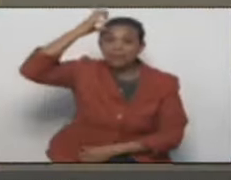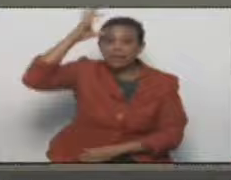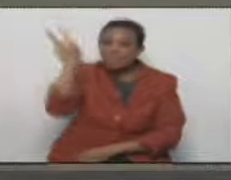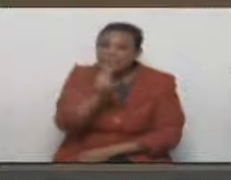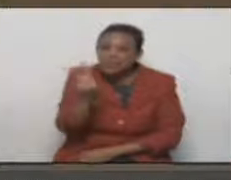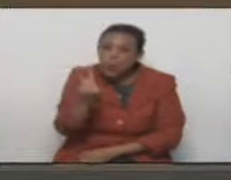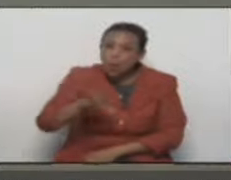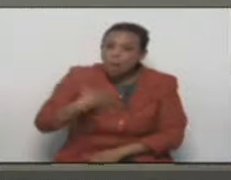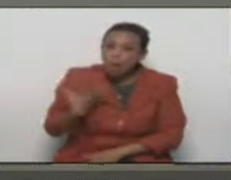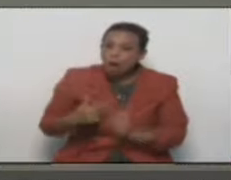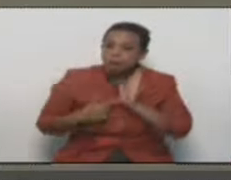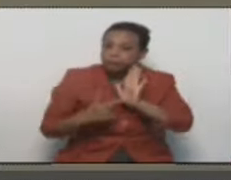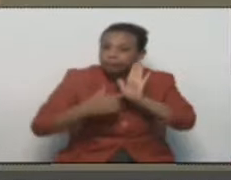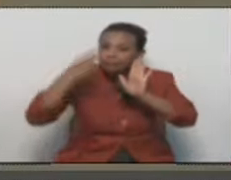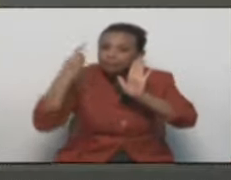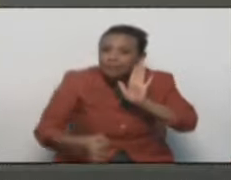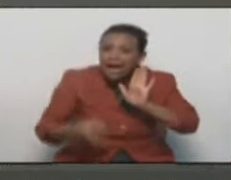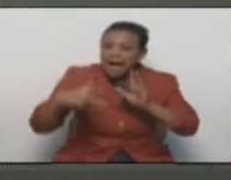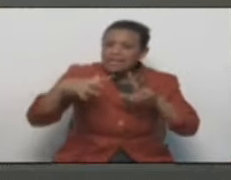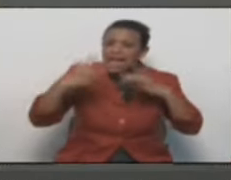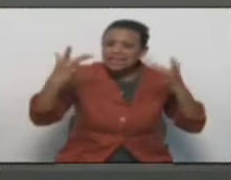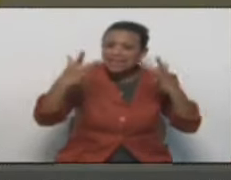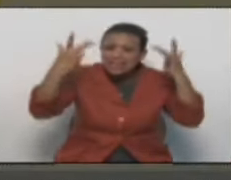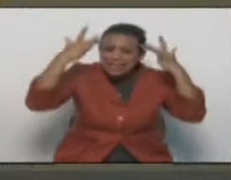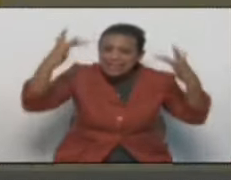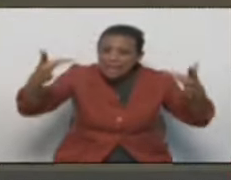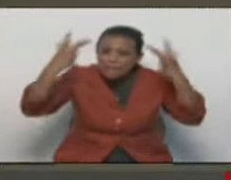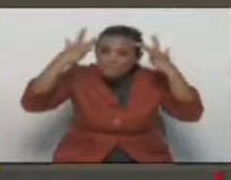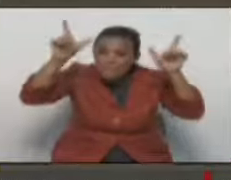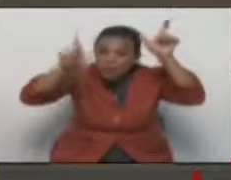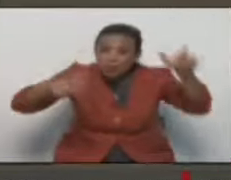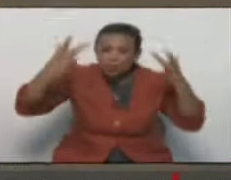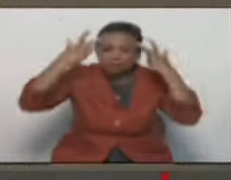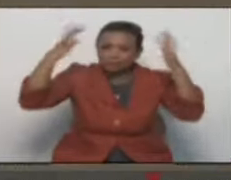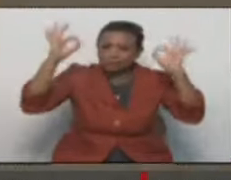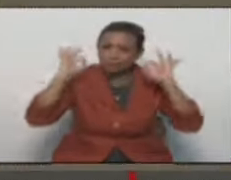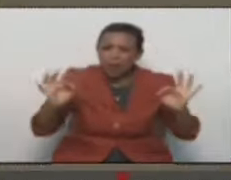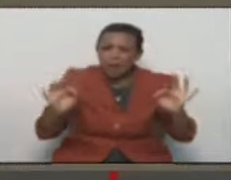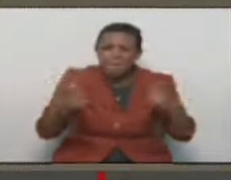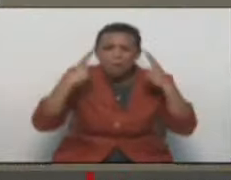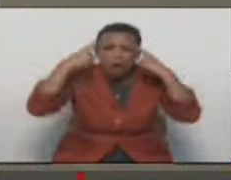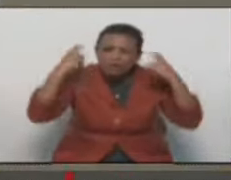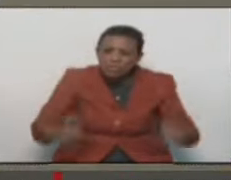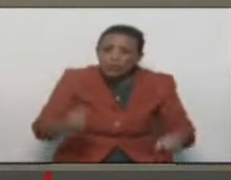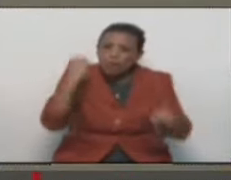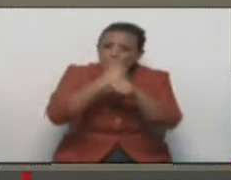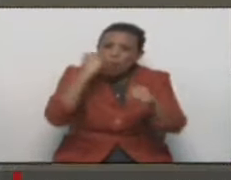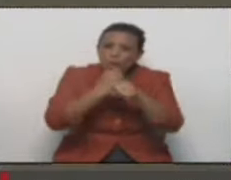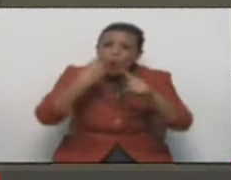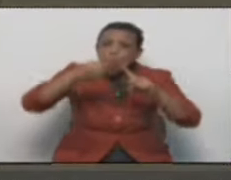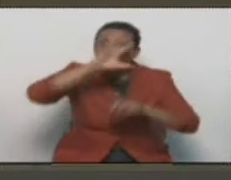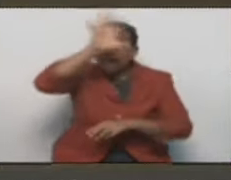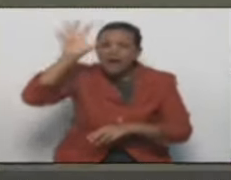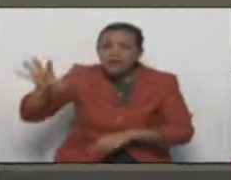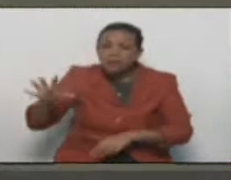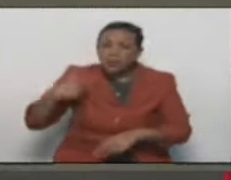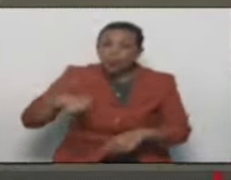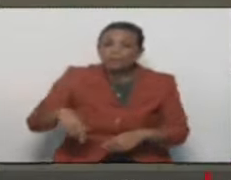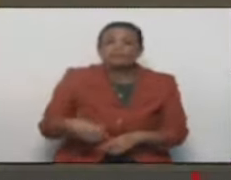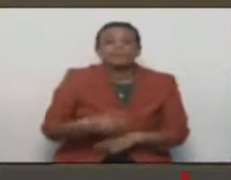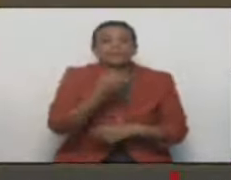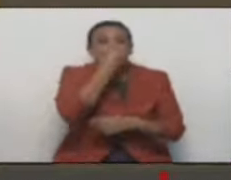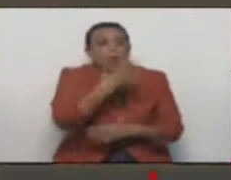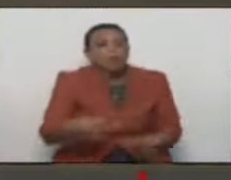que se demostraron en esa competencia entre profesionales del propio país? Buenas noches,